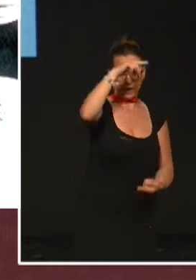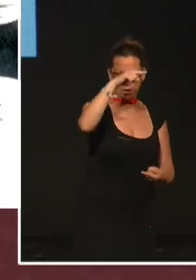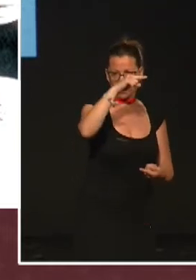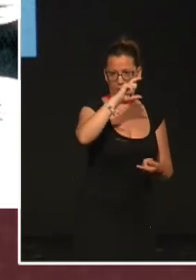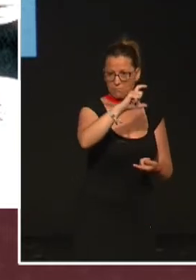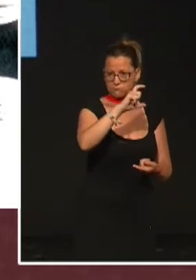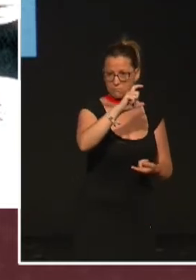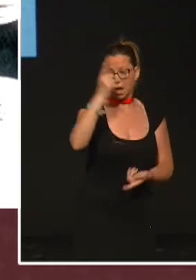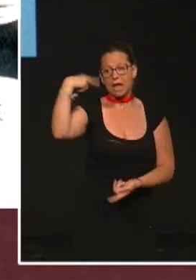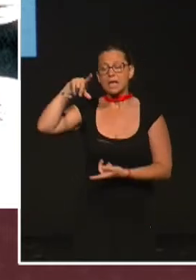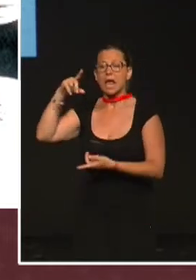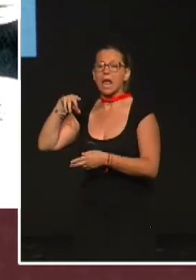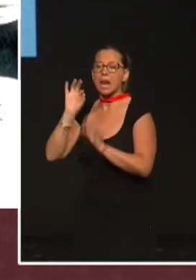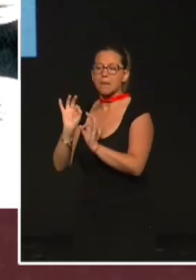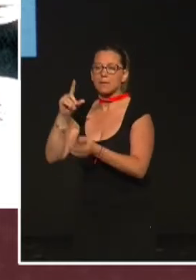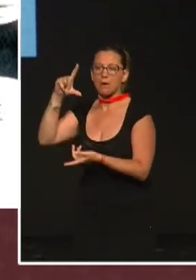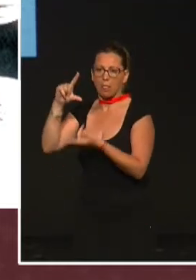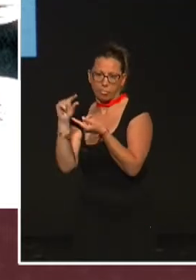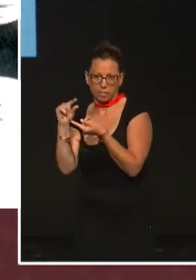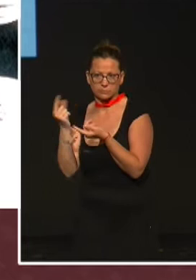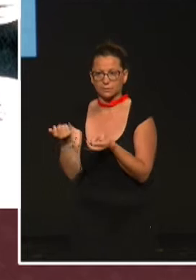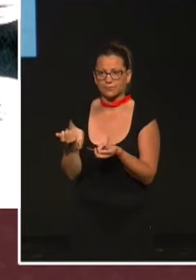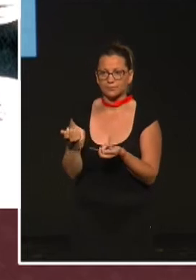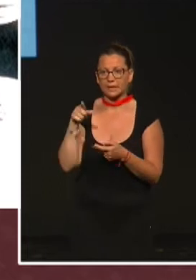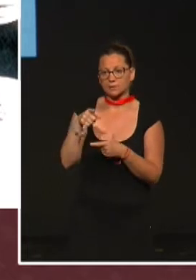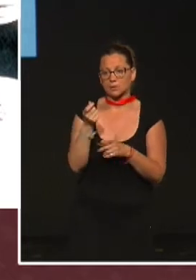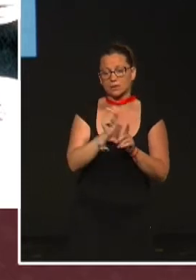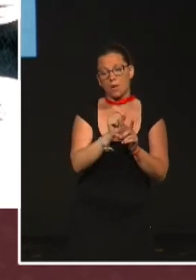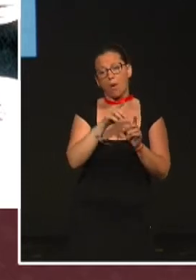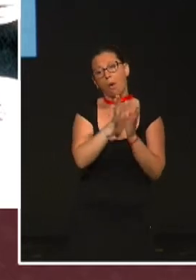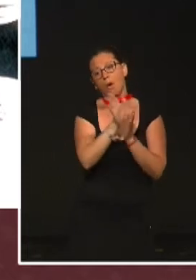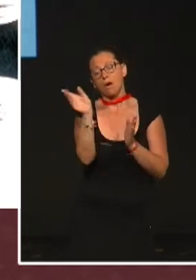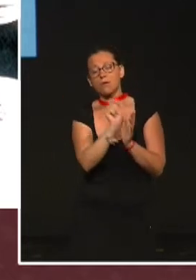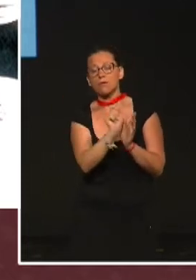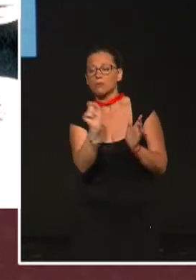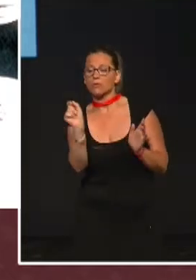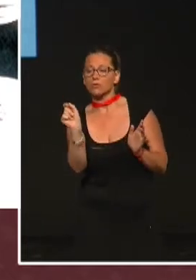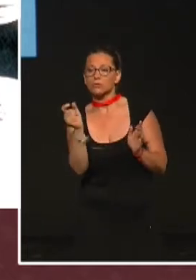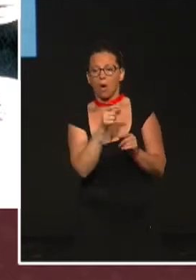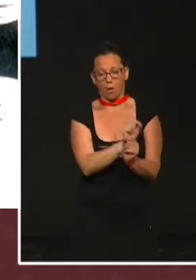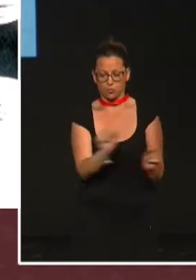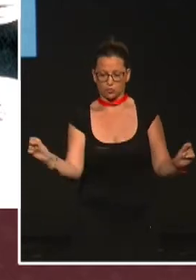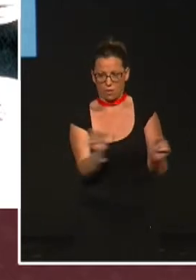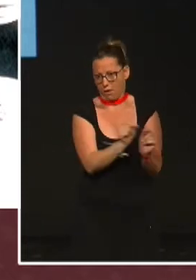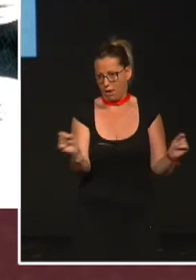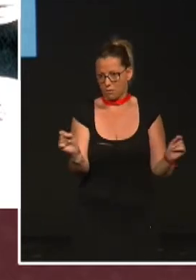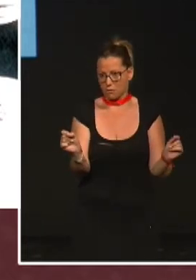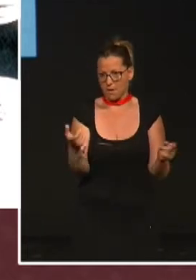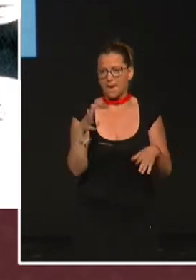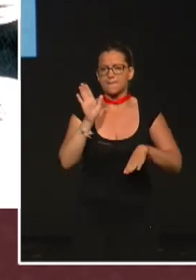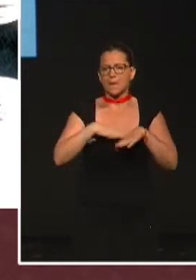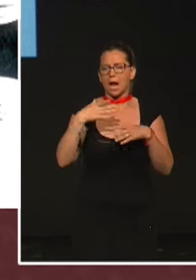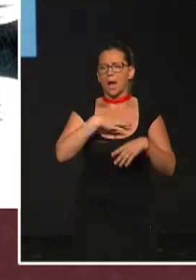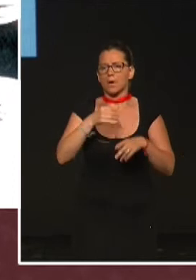específico va en minúscula, y se suelen escribir en cursiva, o si lo hacemos manuscrito, va subrayado, para que se distinga